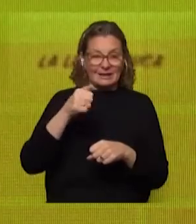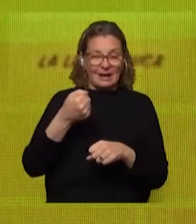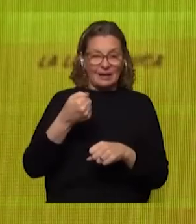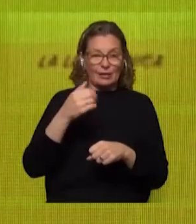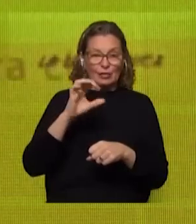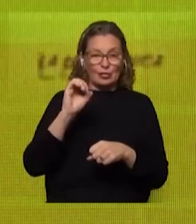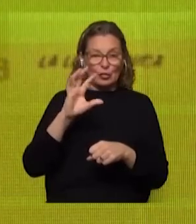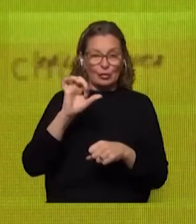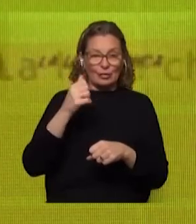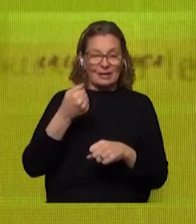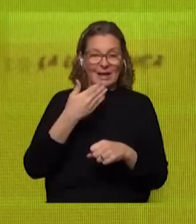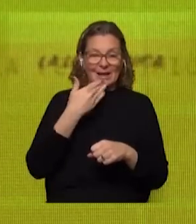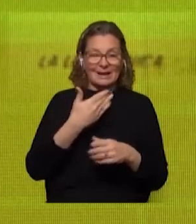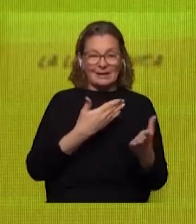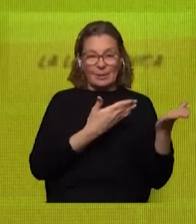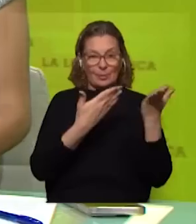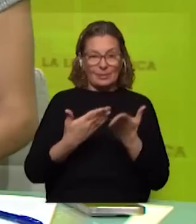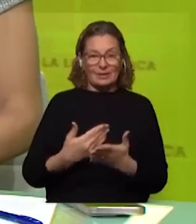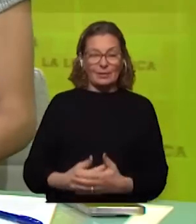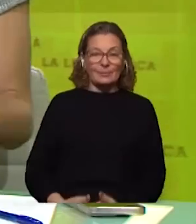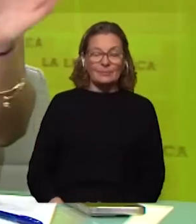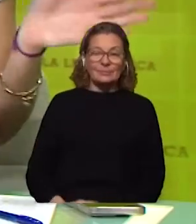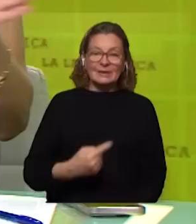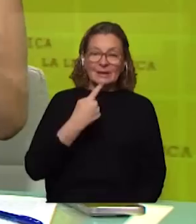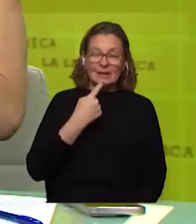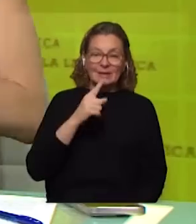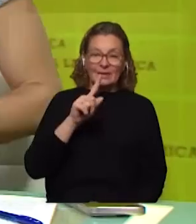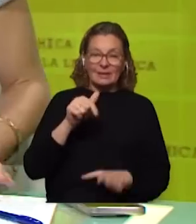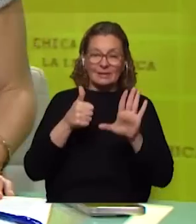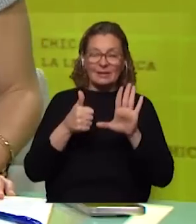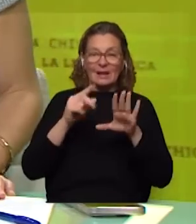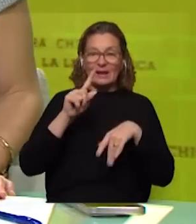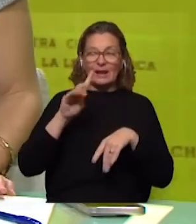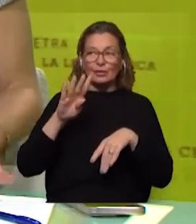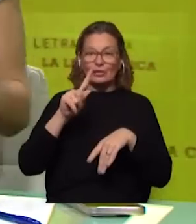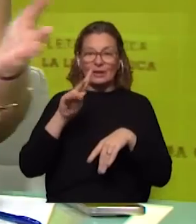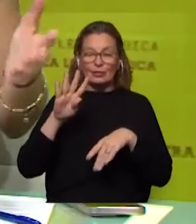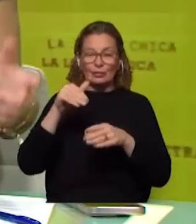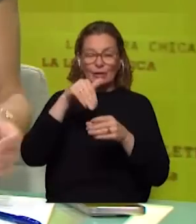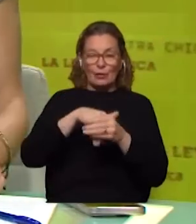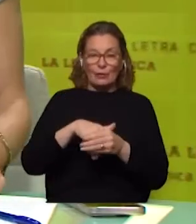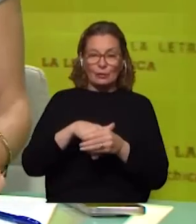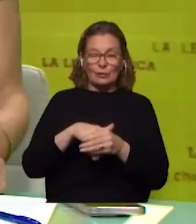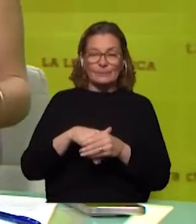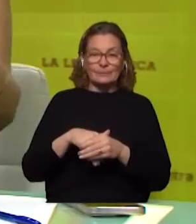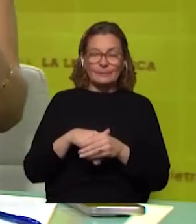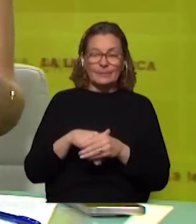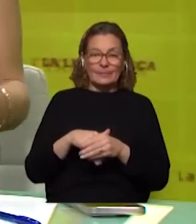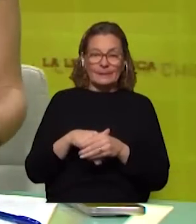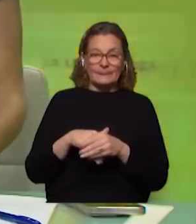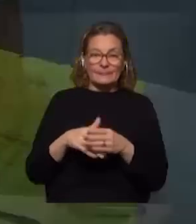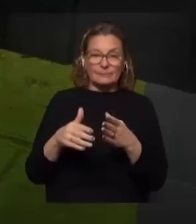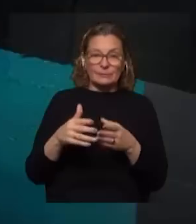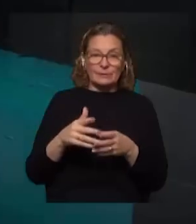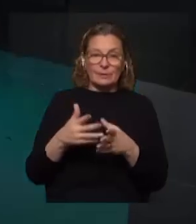gracias a ustedes por la invitación Karina decía Jorge 16-14-14 fueron los votos que dejaron dividido prácticamente